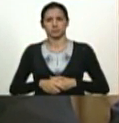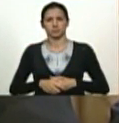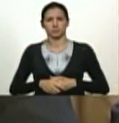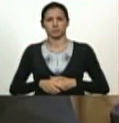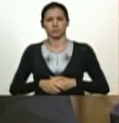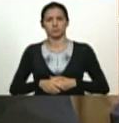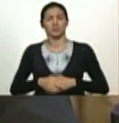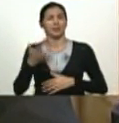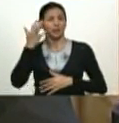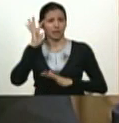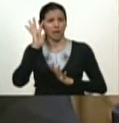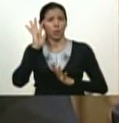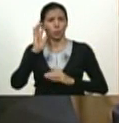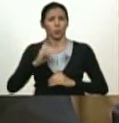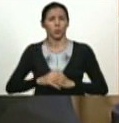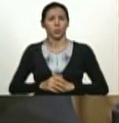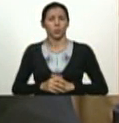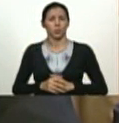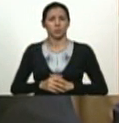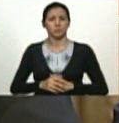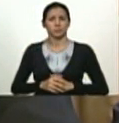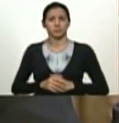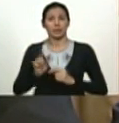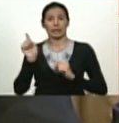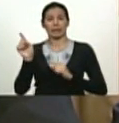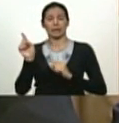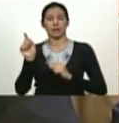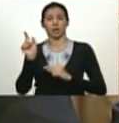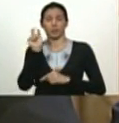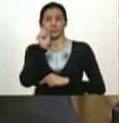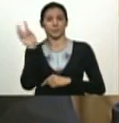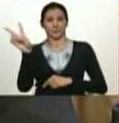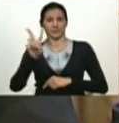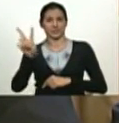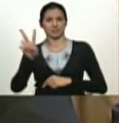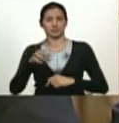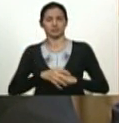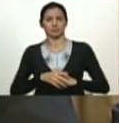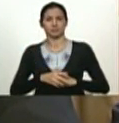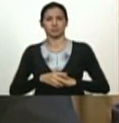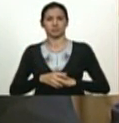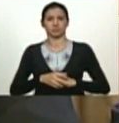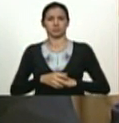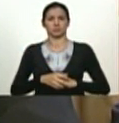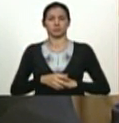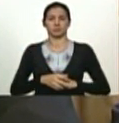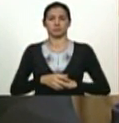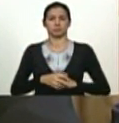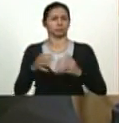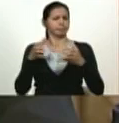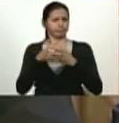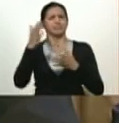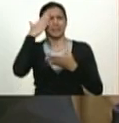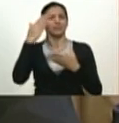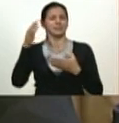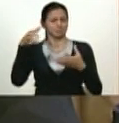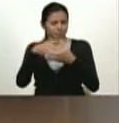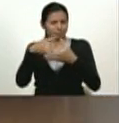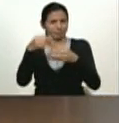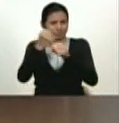creo que es uno de los venezolanos que consultó un hombre de equipo sabe trabajar en equipo